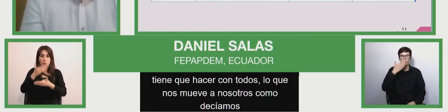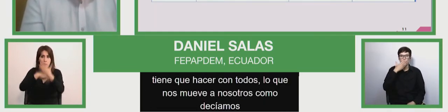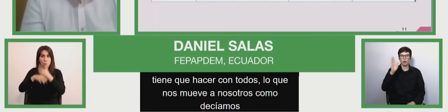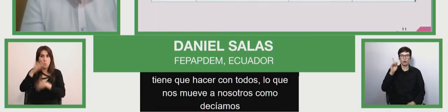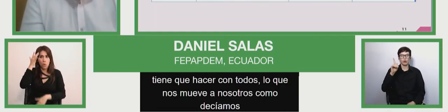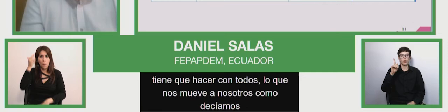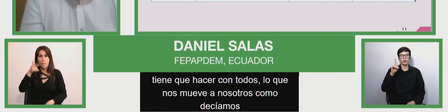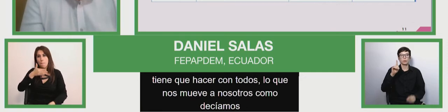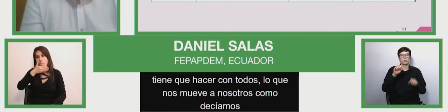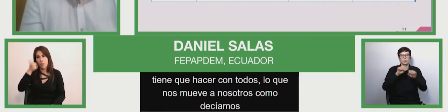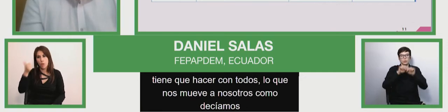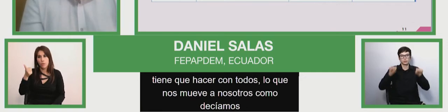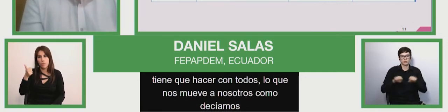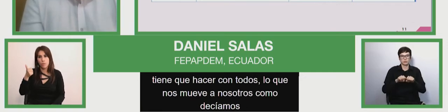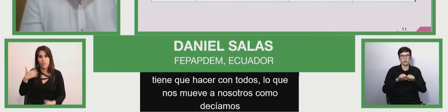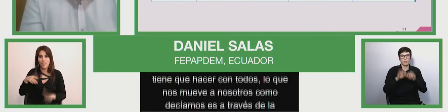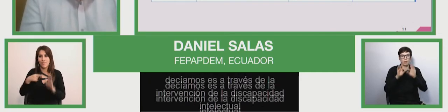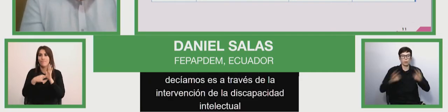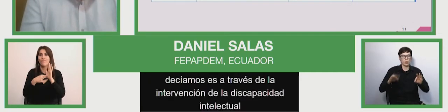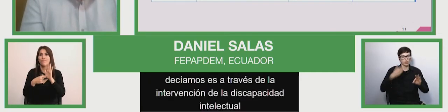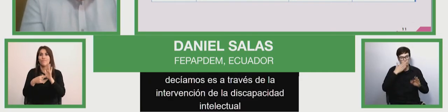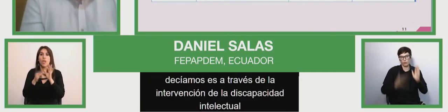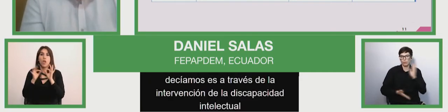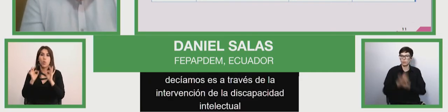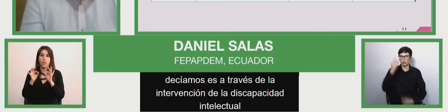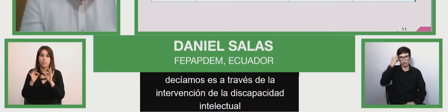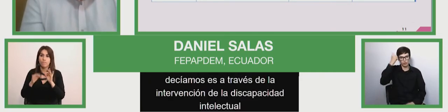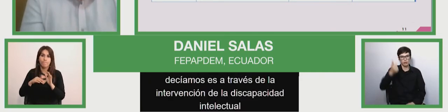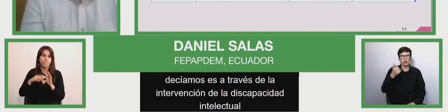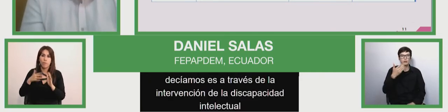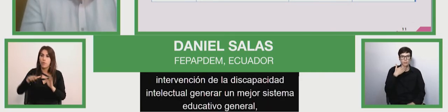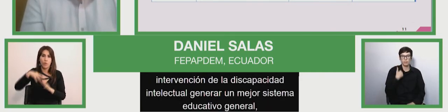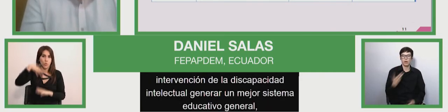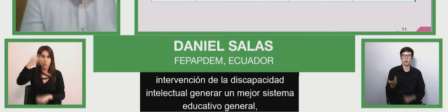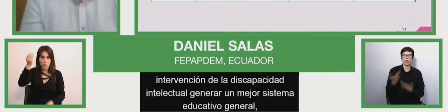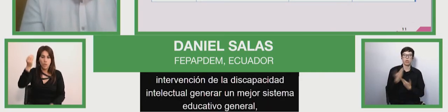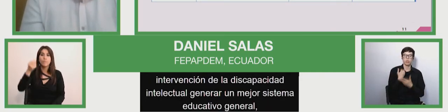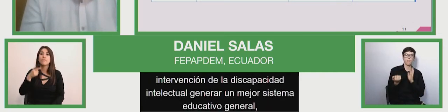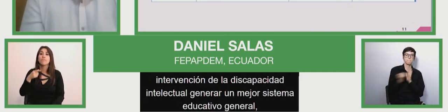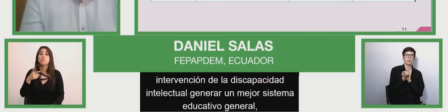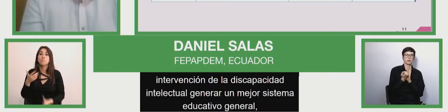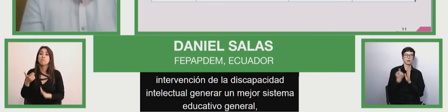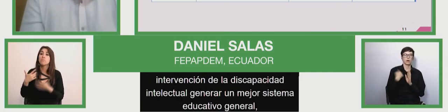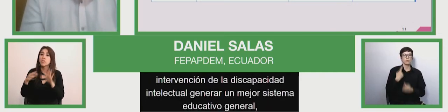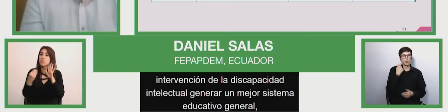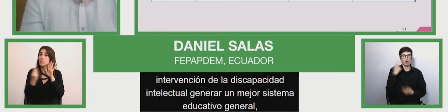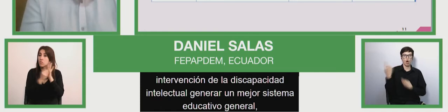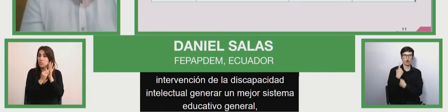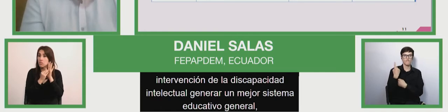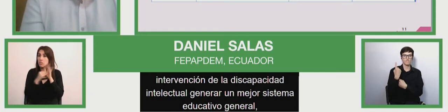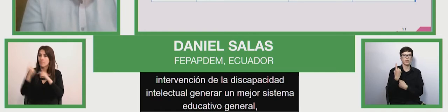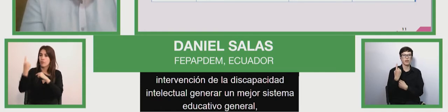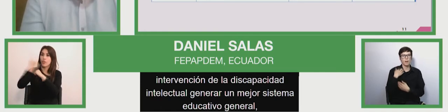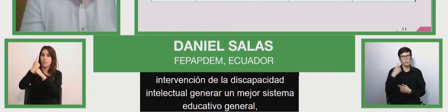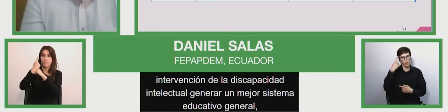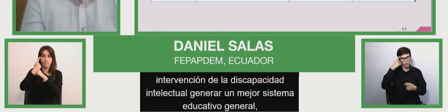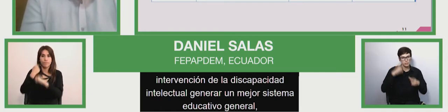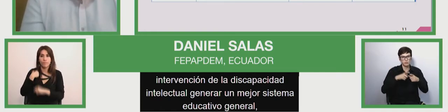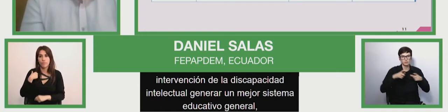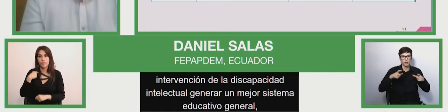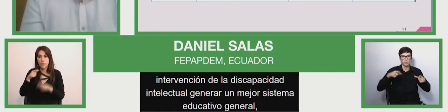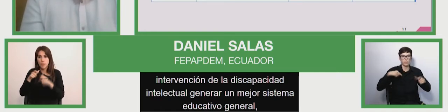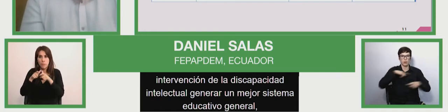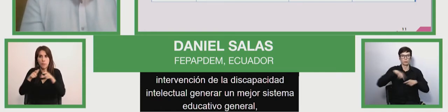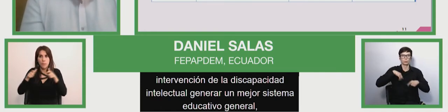educativo en general lo que les decía al principio es algo que nos marca y que nos obliga en cada momento a pensar más amplio de nuestra población